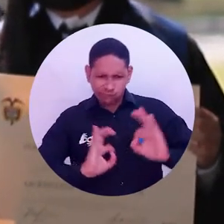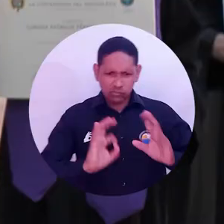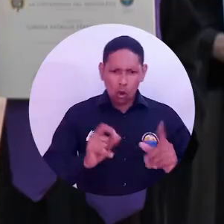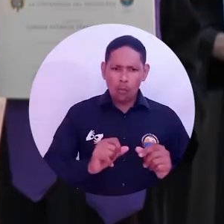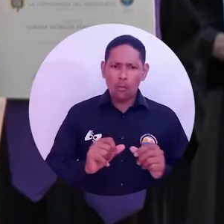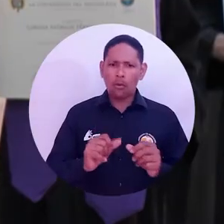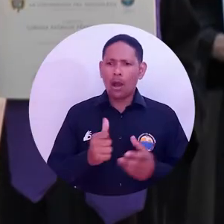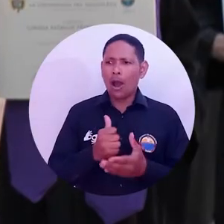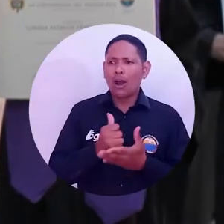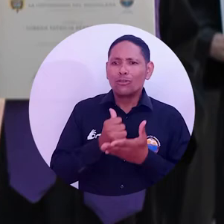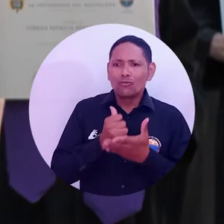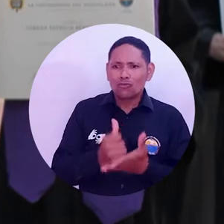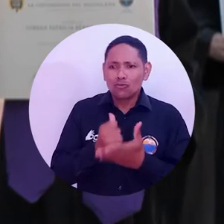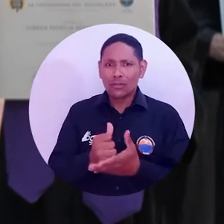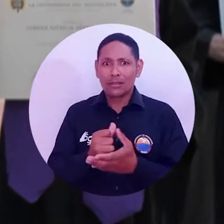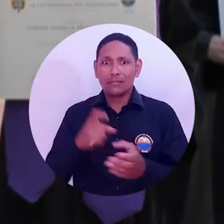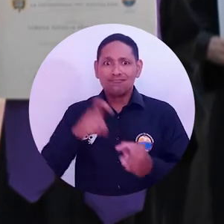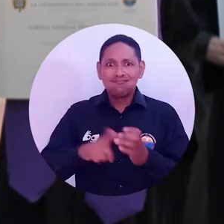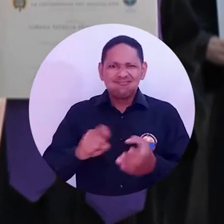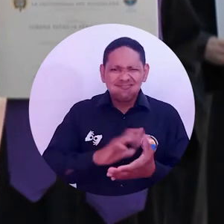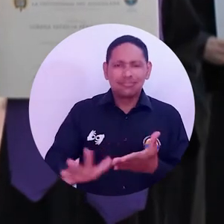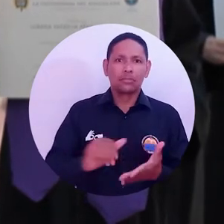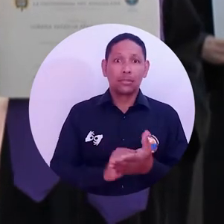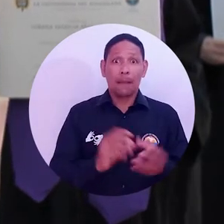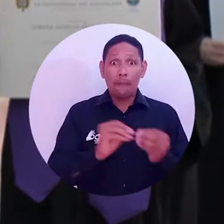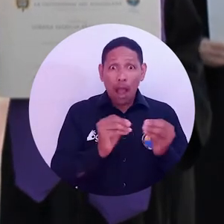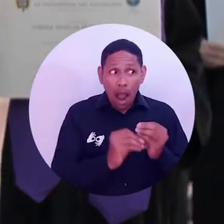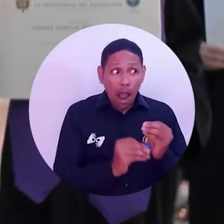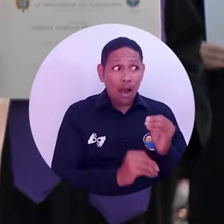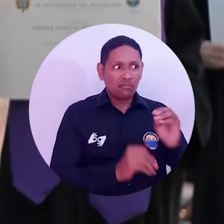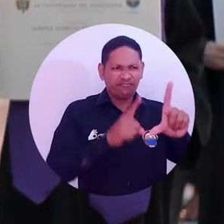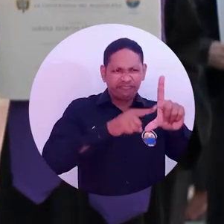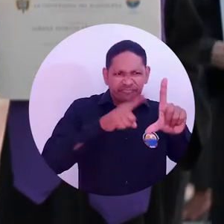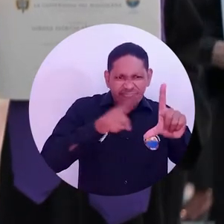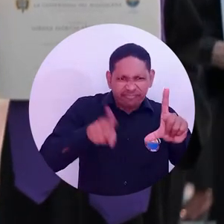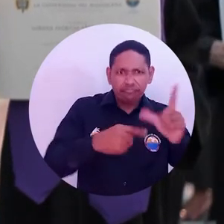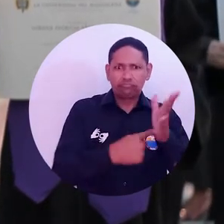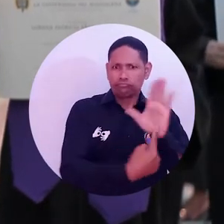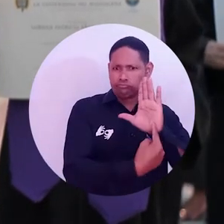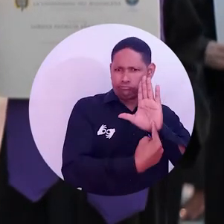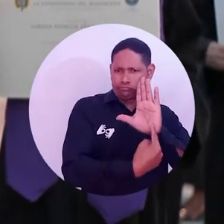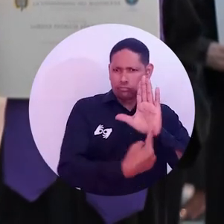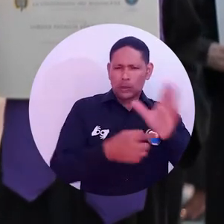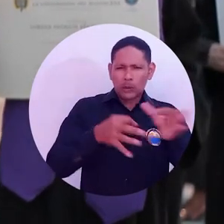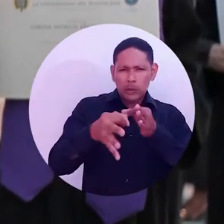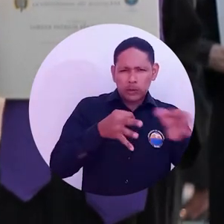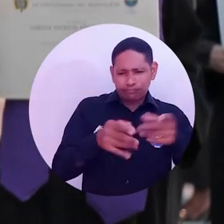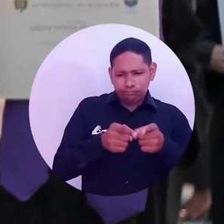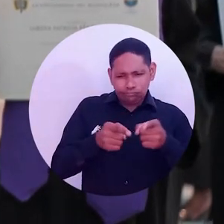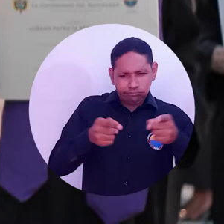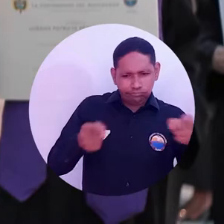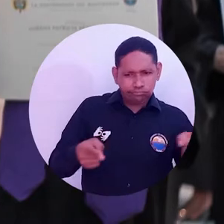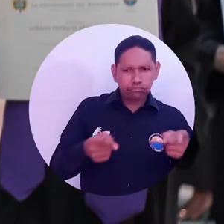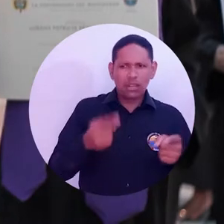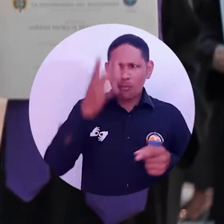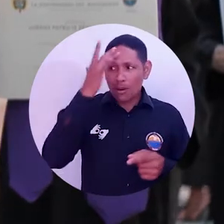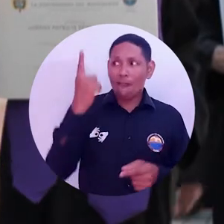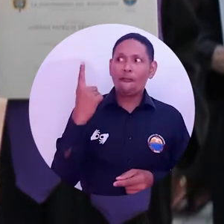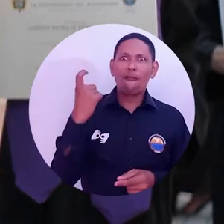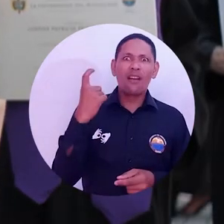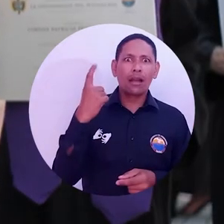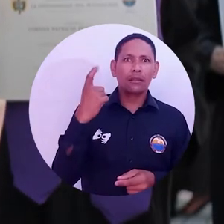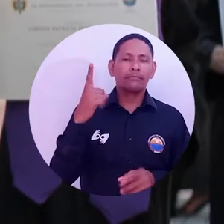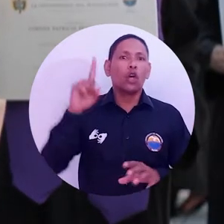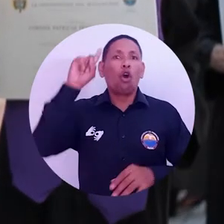estudiantes. Respaldado en datos y cifras oficiales, el directivo se refirió a la actual coyuntura que se origina en los recursos faltantes por